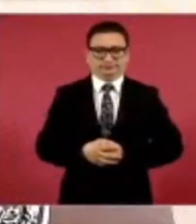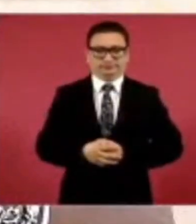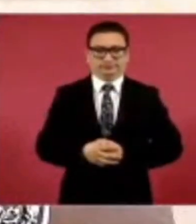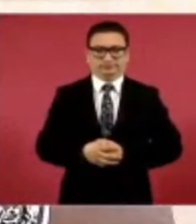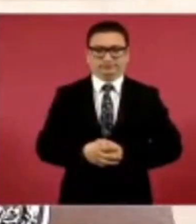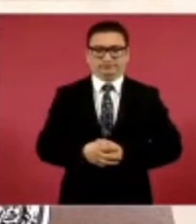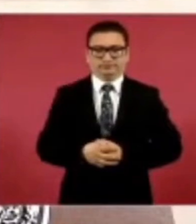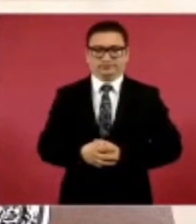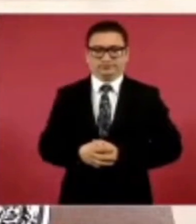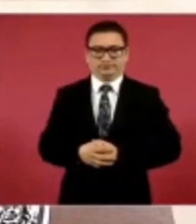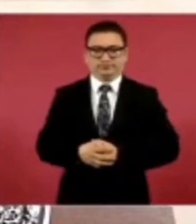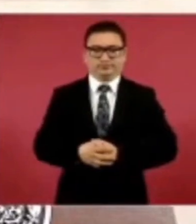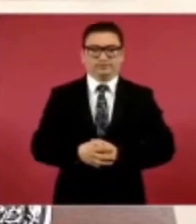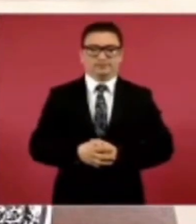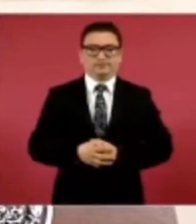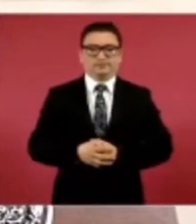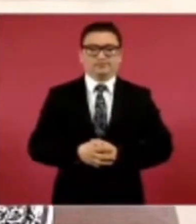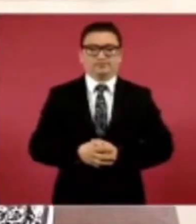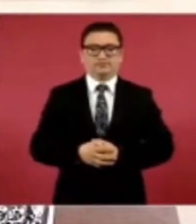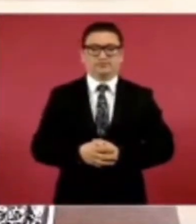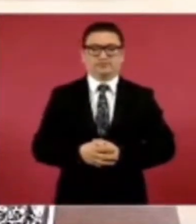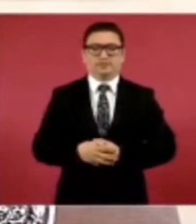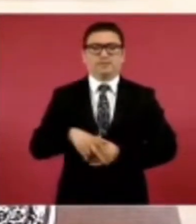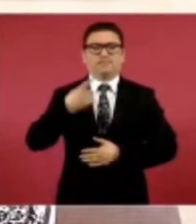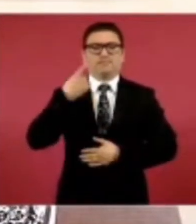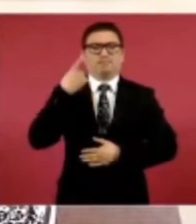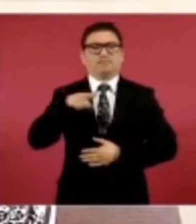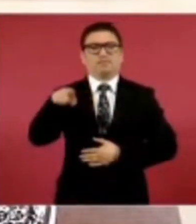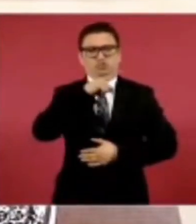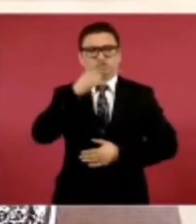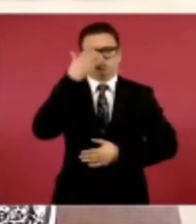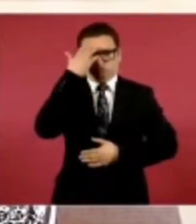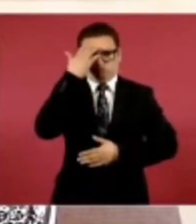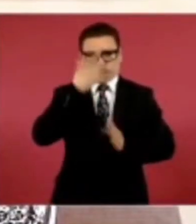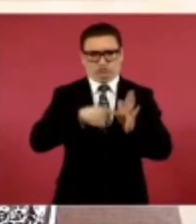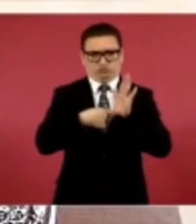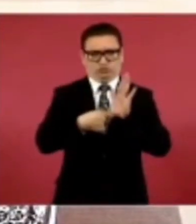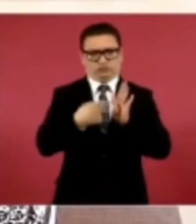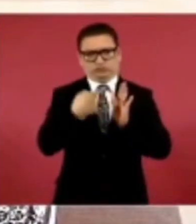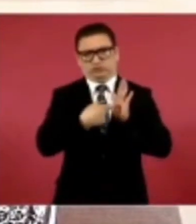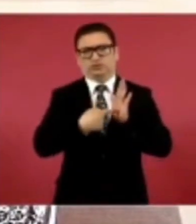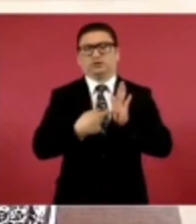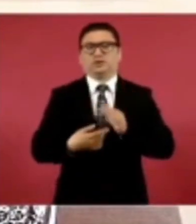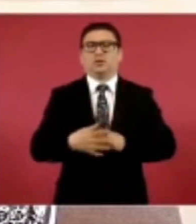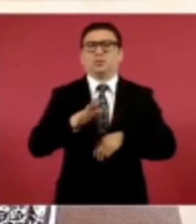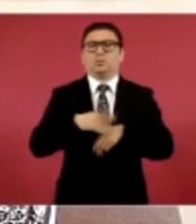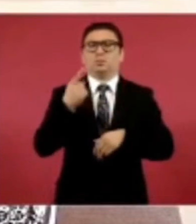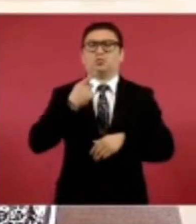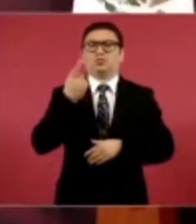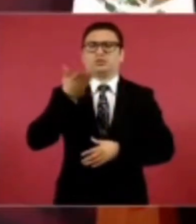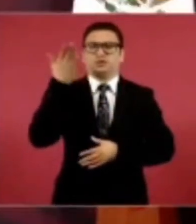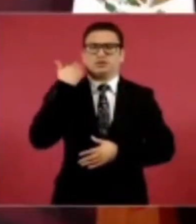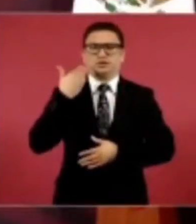para que se conozca, porque lo di